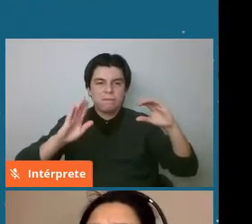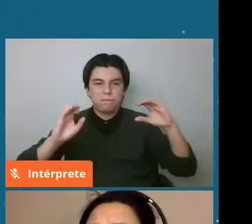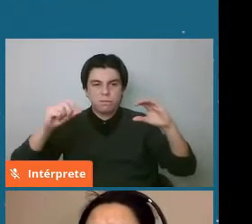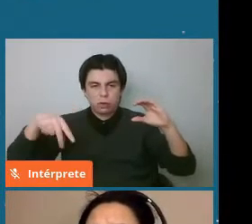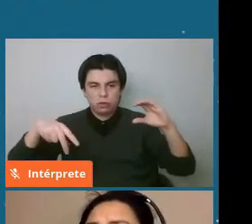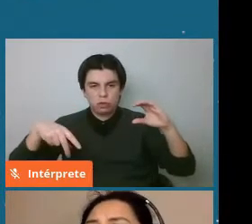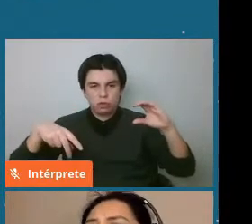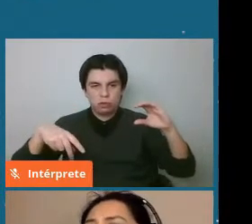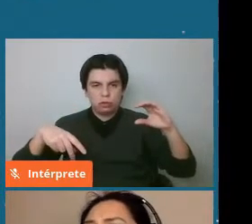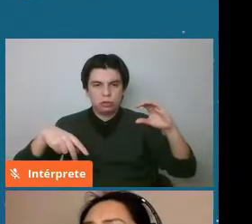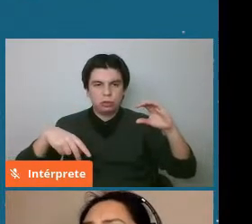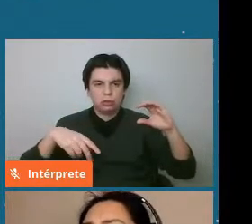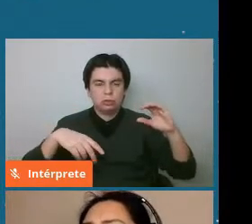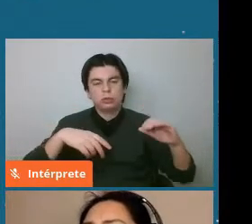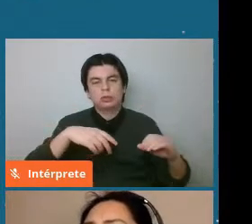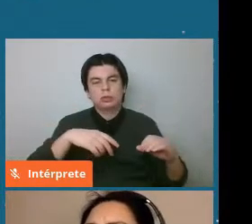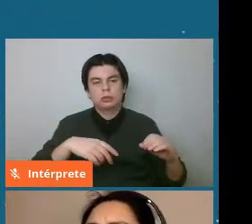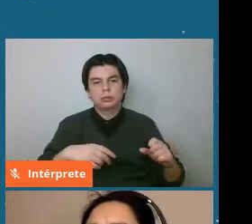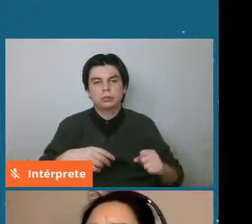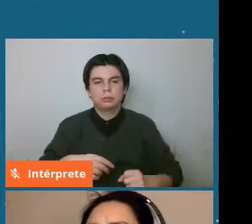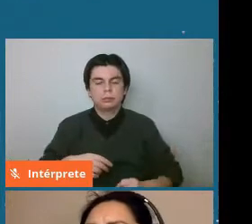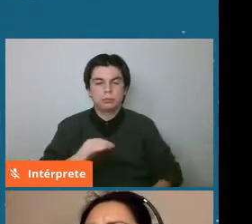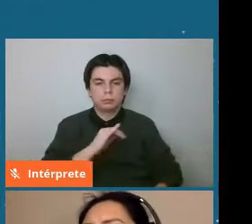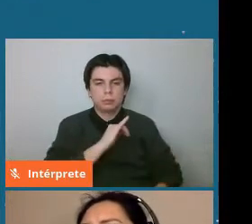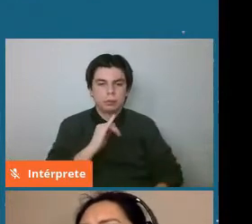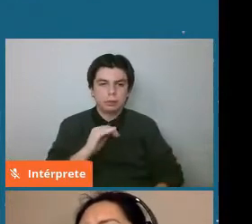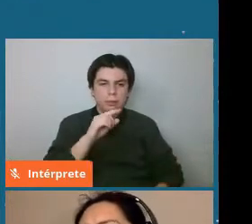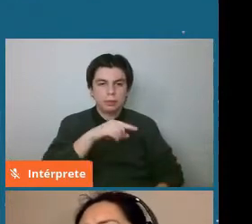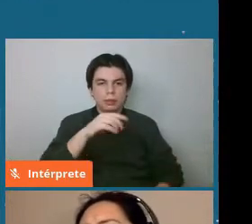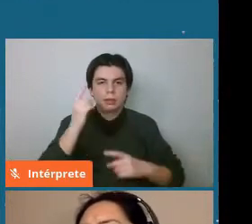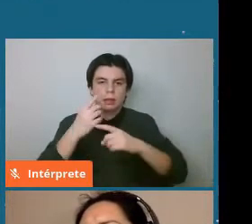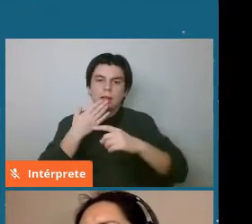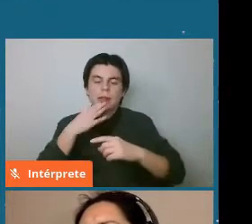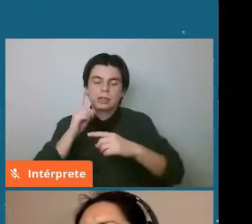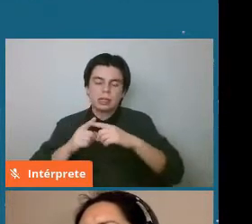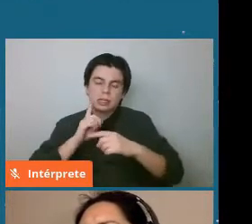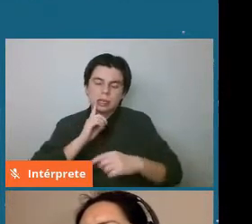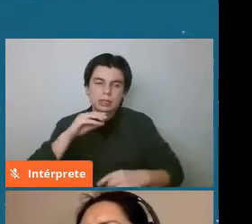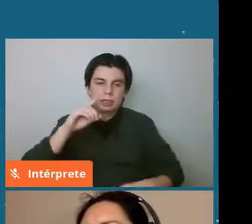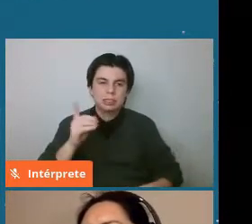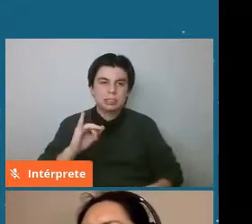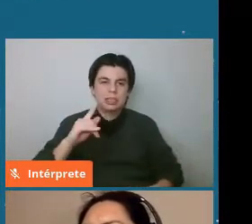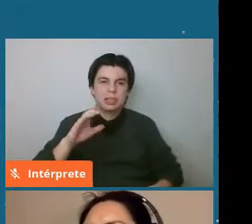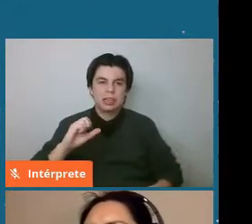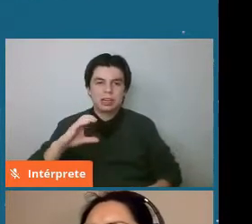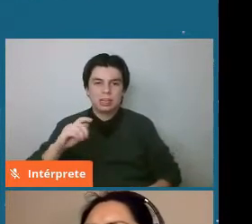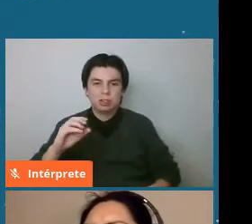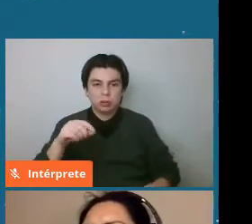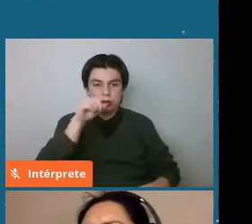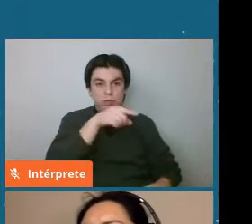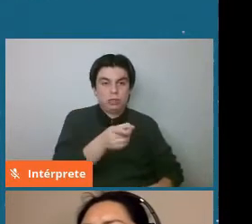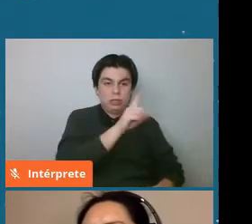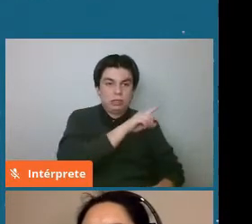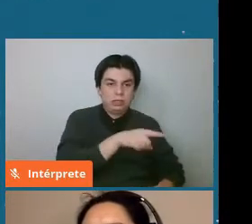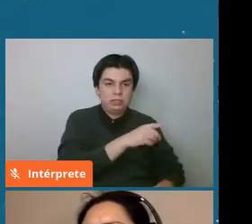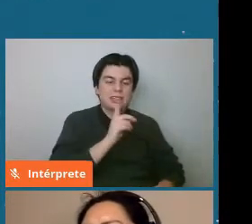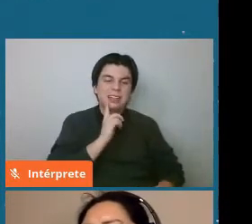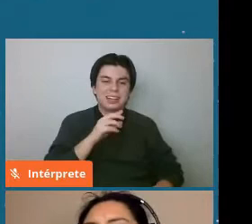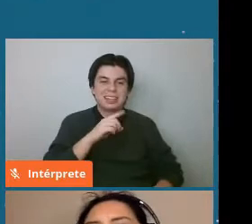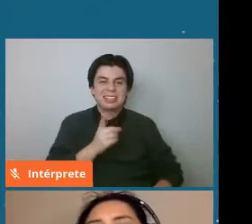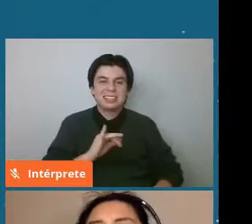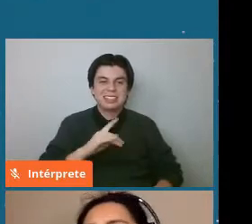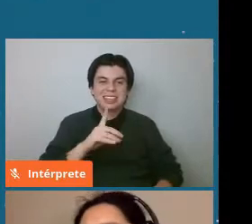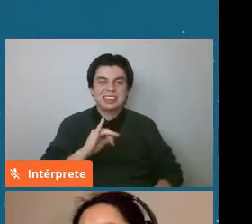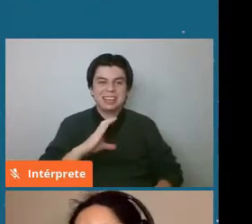en su estructura, más silicatos, los S que tienen silicatos más metal y los